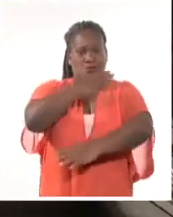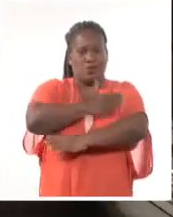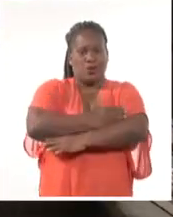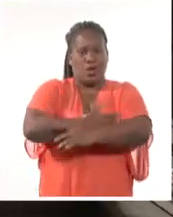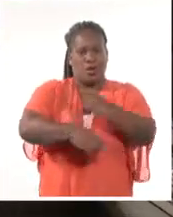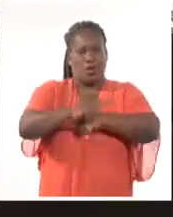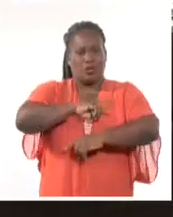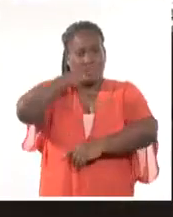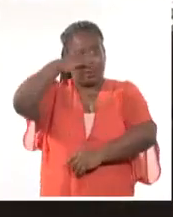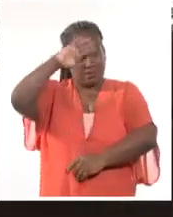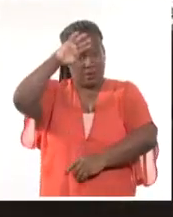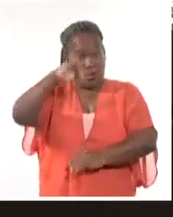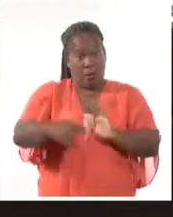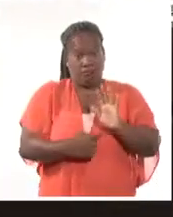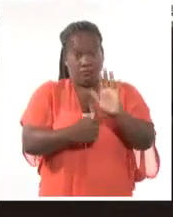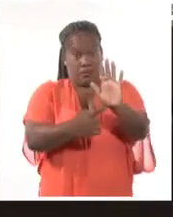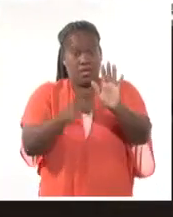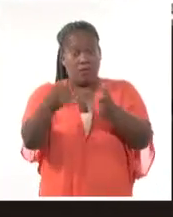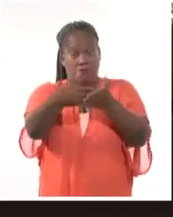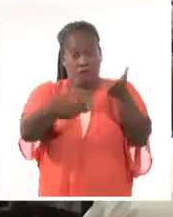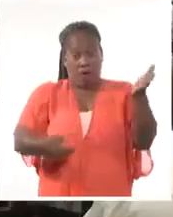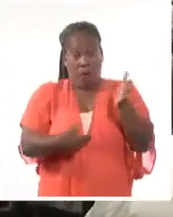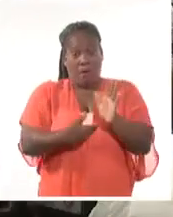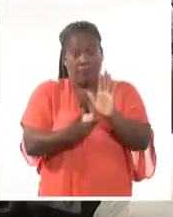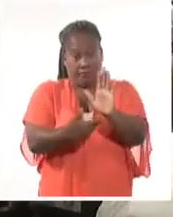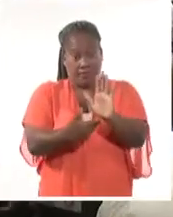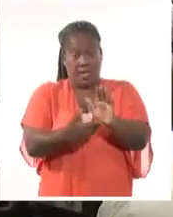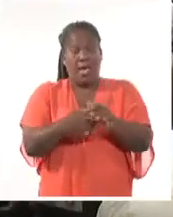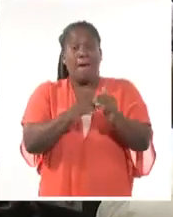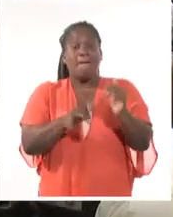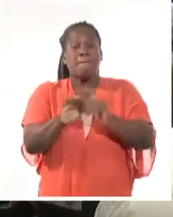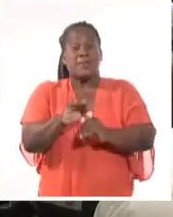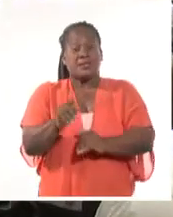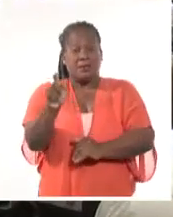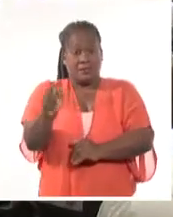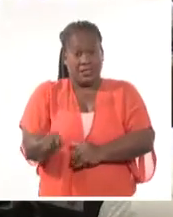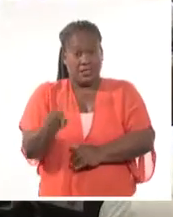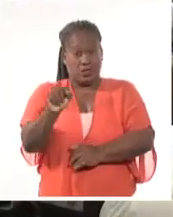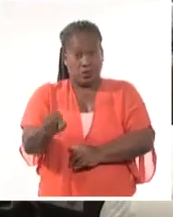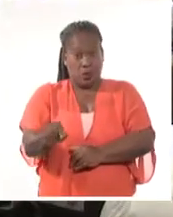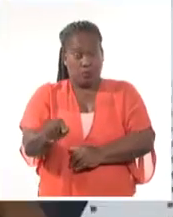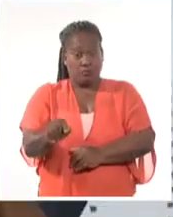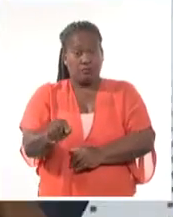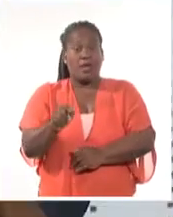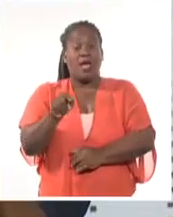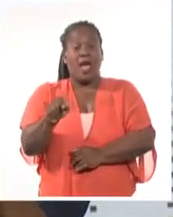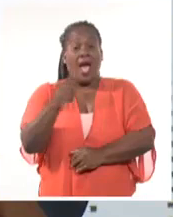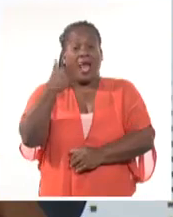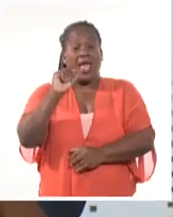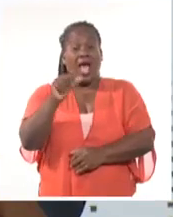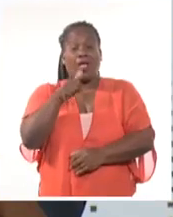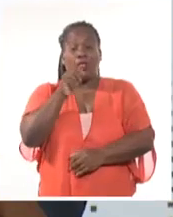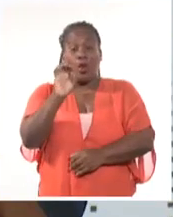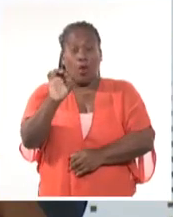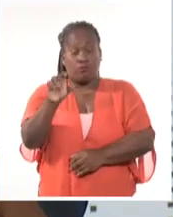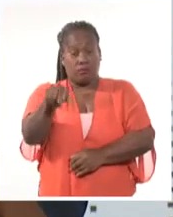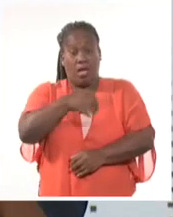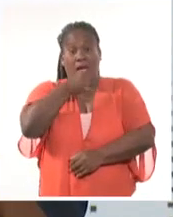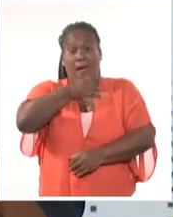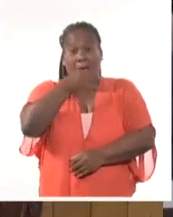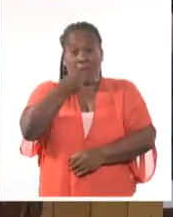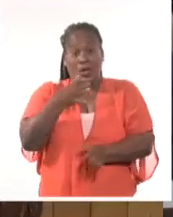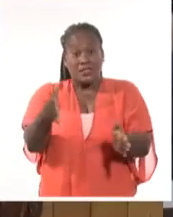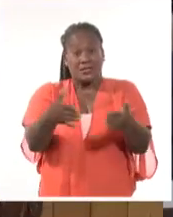Al presentar el informe ante los diputados, el viceprimer ministro y titular del sector, Alejandro Gil, dijo que al cierre del año